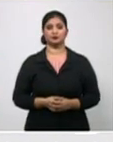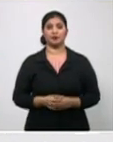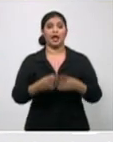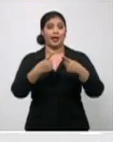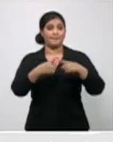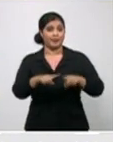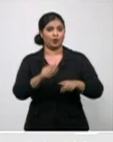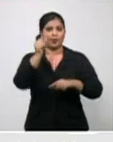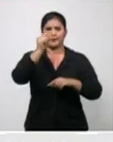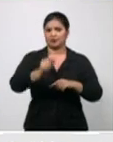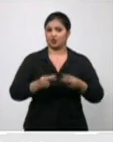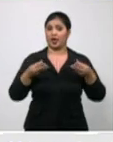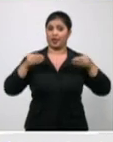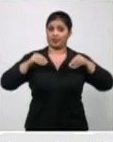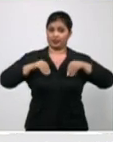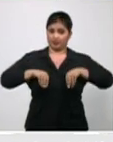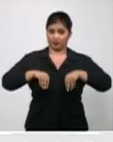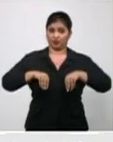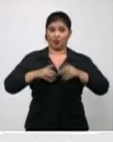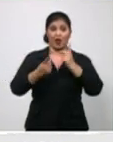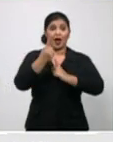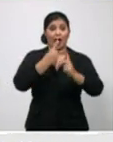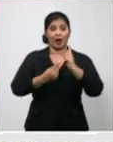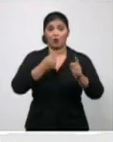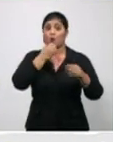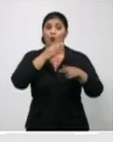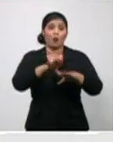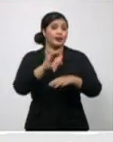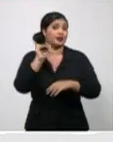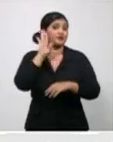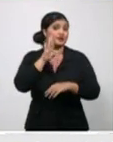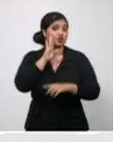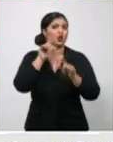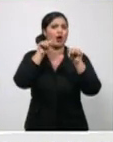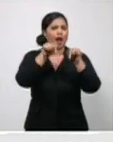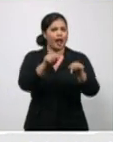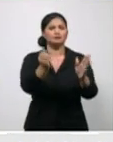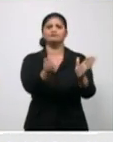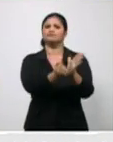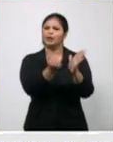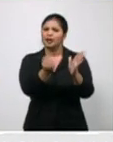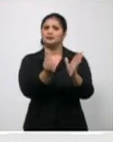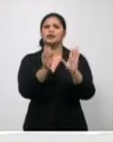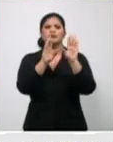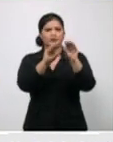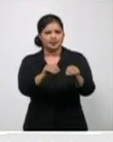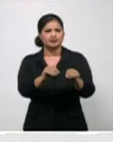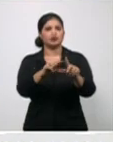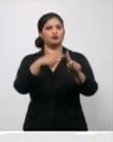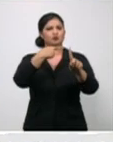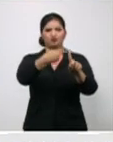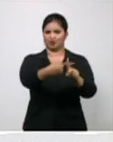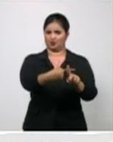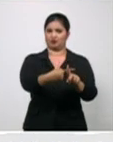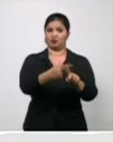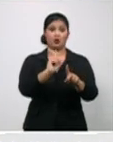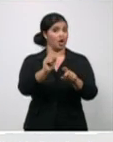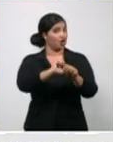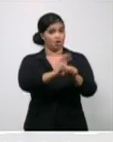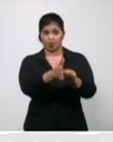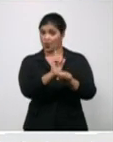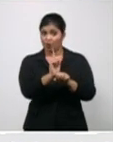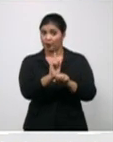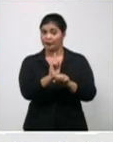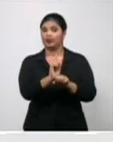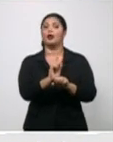tiene síntomas, es muy útil para identificar que posiblemente tenga una